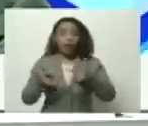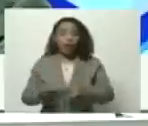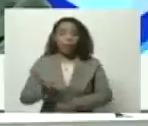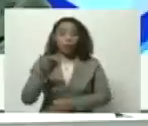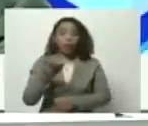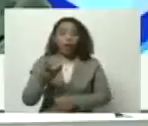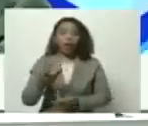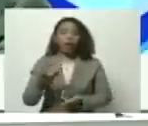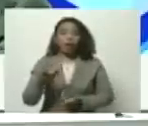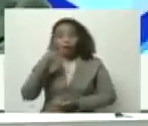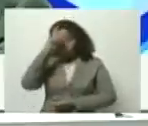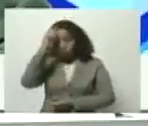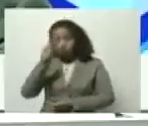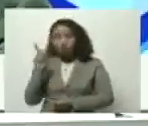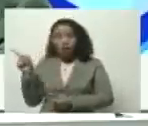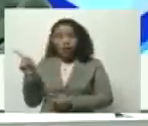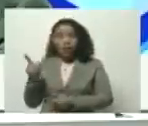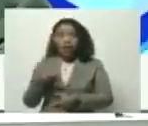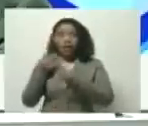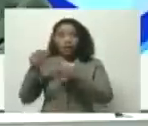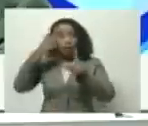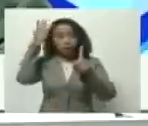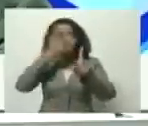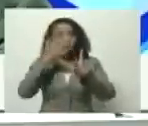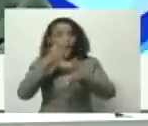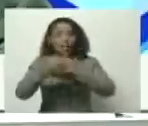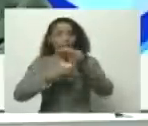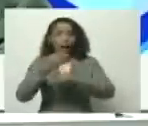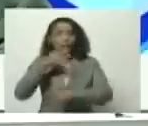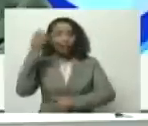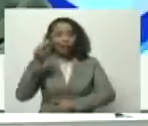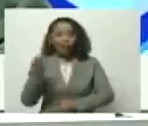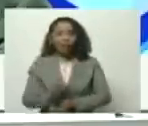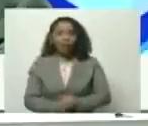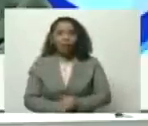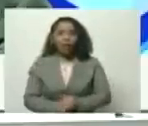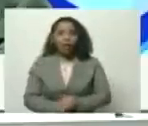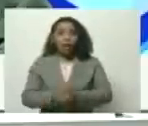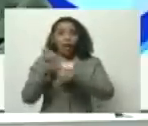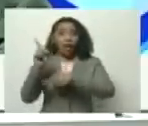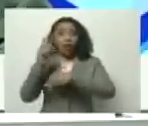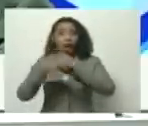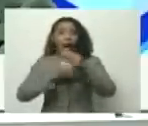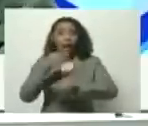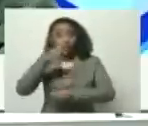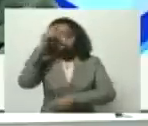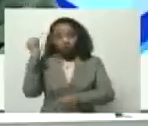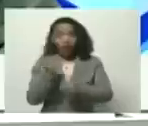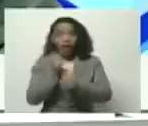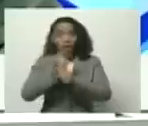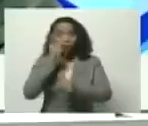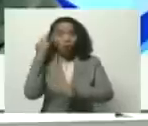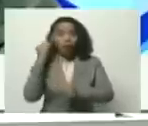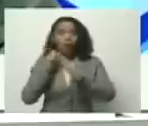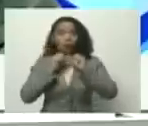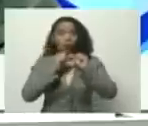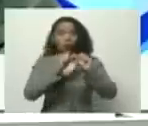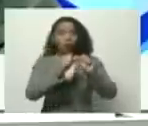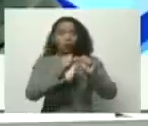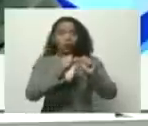corroboró y dio la instrucción de que se haga en realidad eso nos garantiza a los trabajadores y las trabajadoras continuar